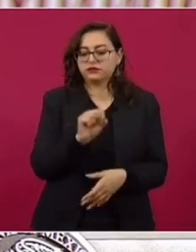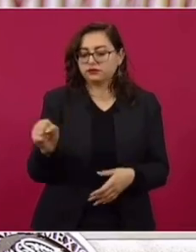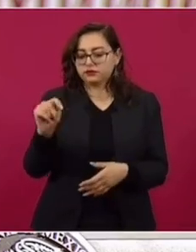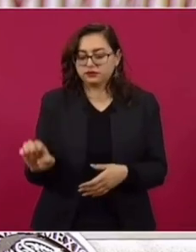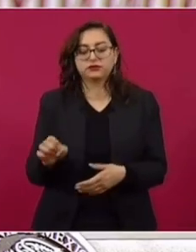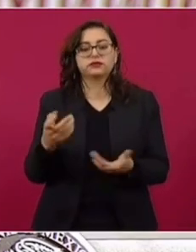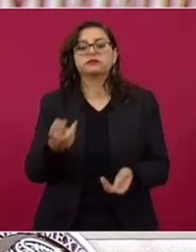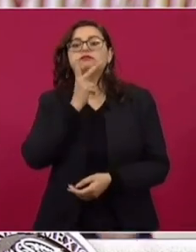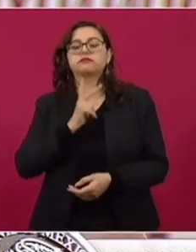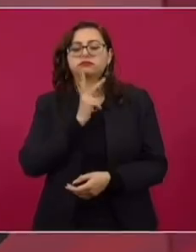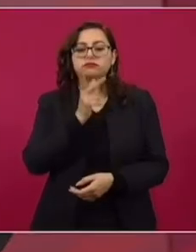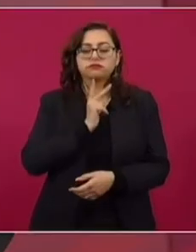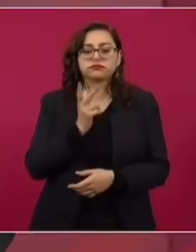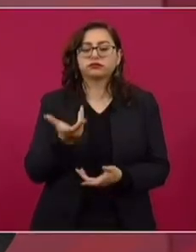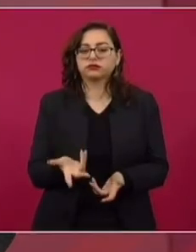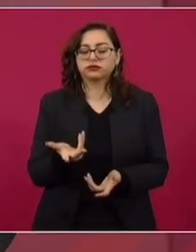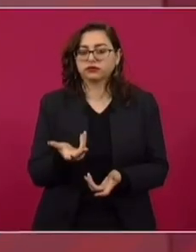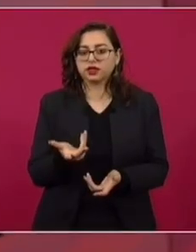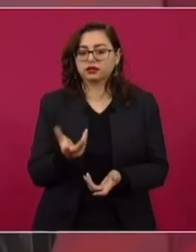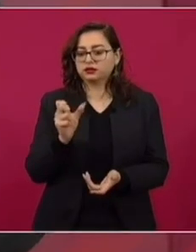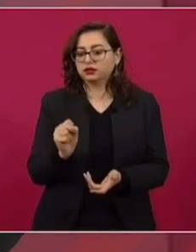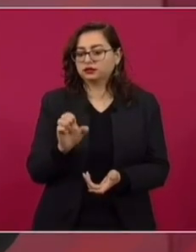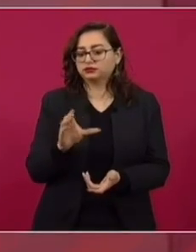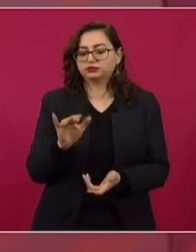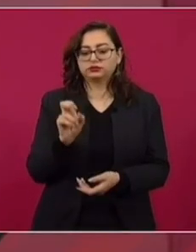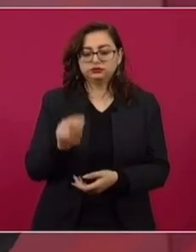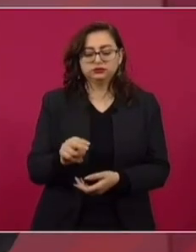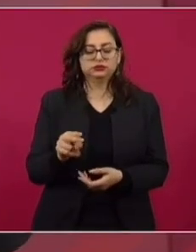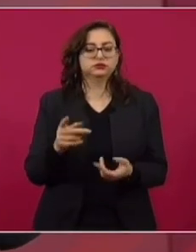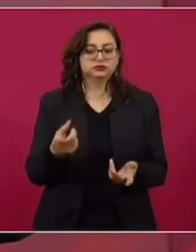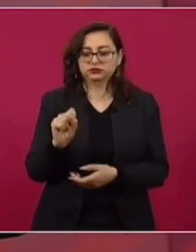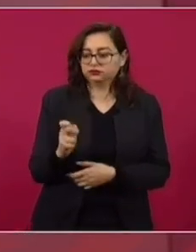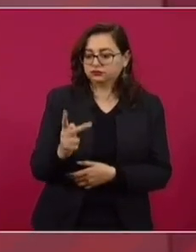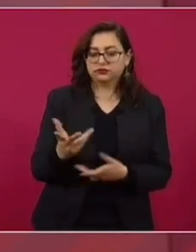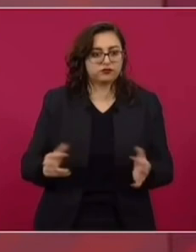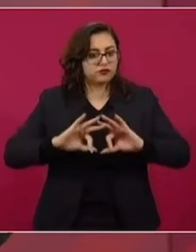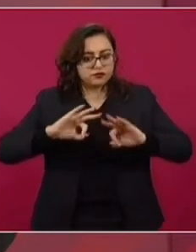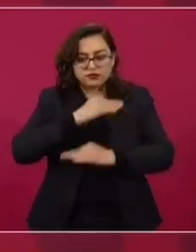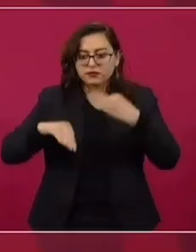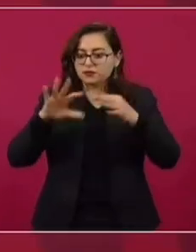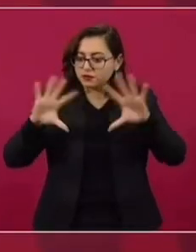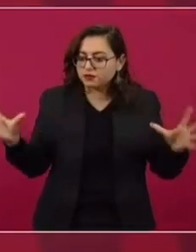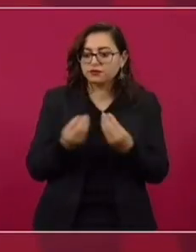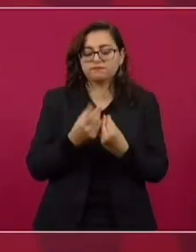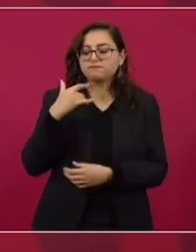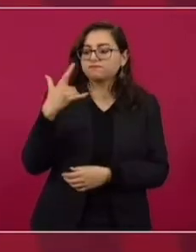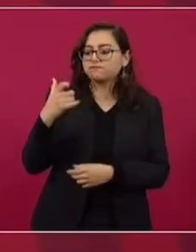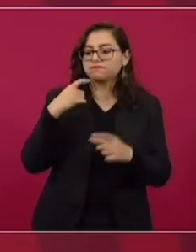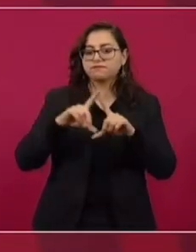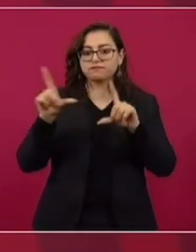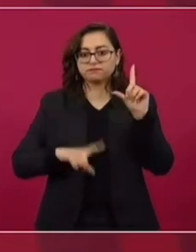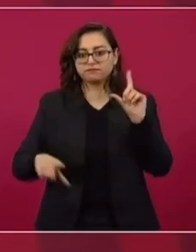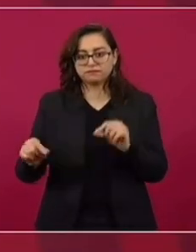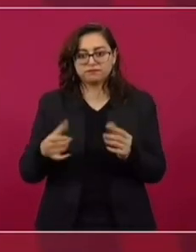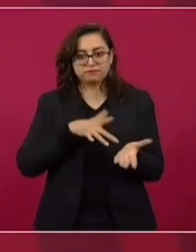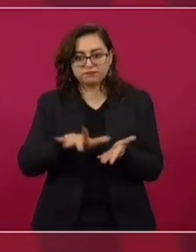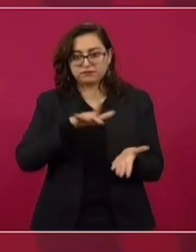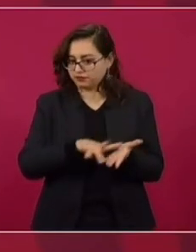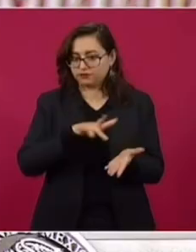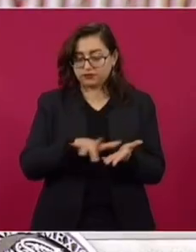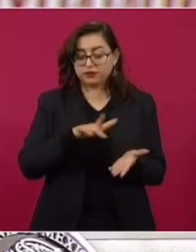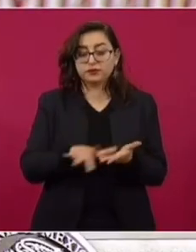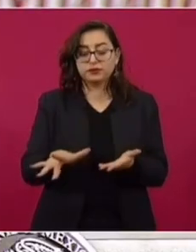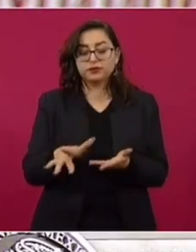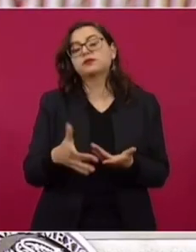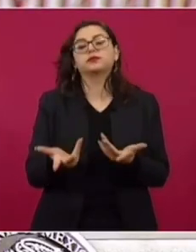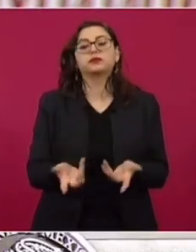Issste, de Petróleos Mexicanos, de la Secretaría de Bienestar, de la Secretaría de Educación, es un esfuerzo enorme de prácticamente todo el gobierno federal. Y nos coordinamos